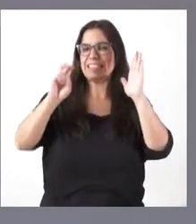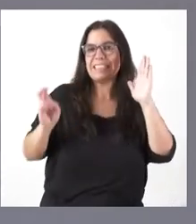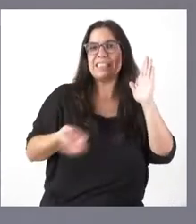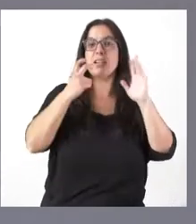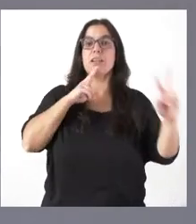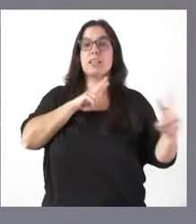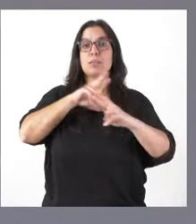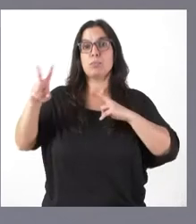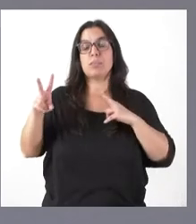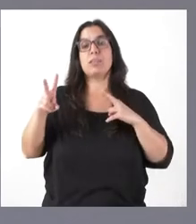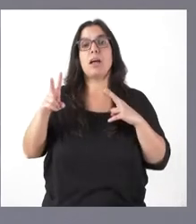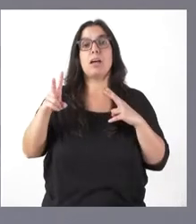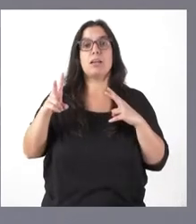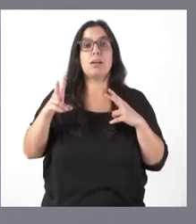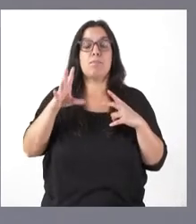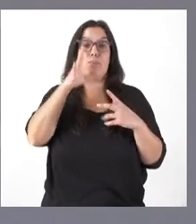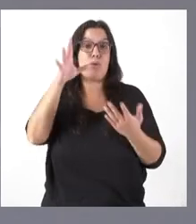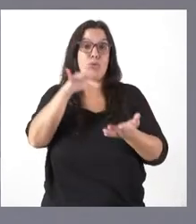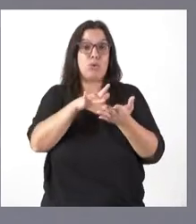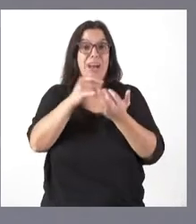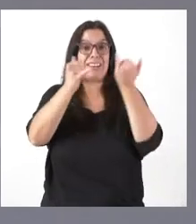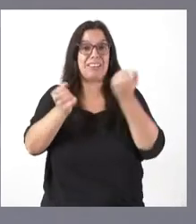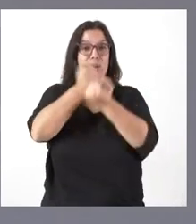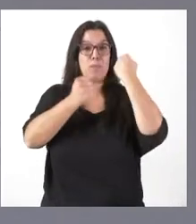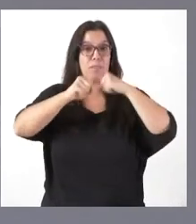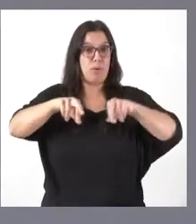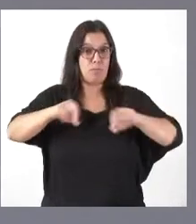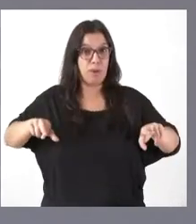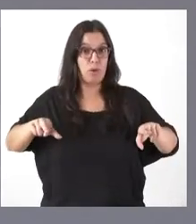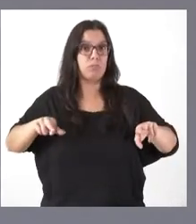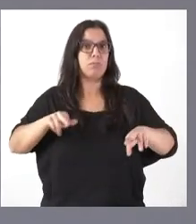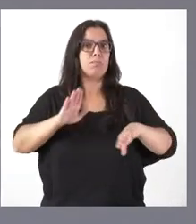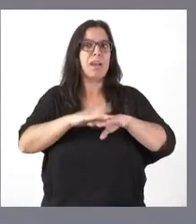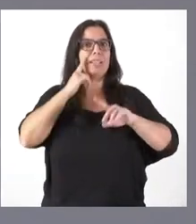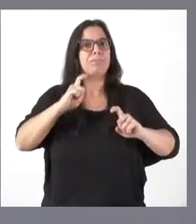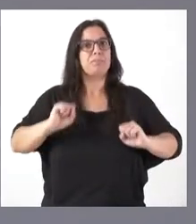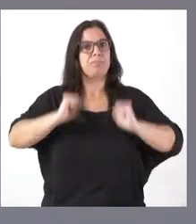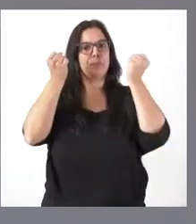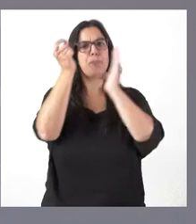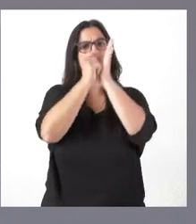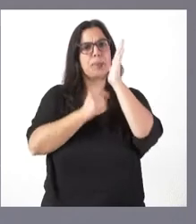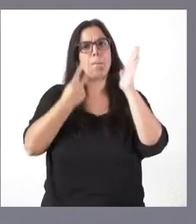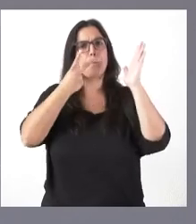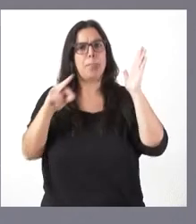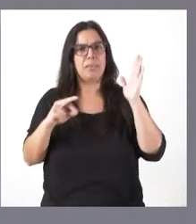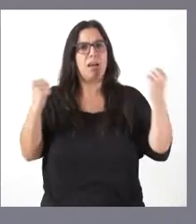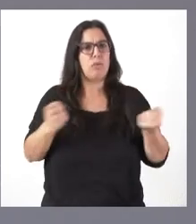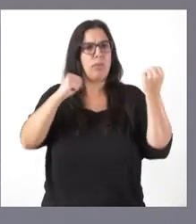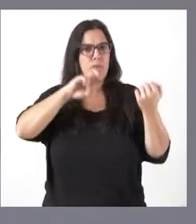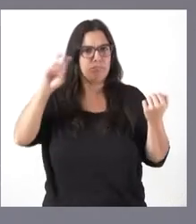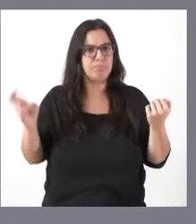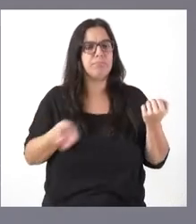ante el agravamiento de la crisis económica. Era un documento con 20 ejes que incluía un conjunto de actuaciones,